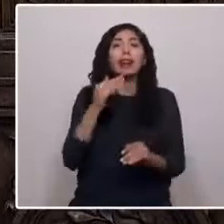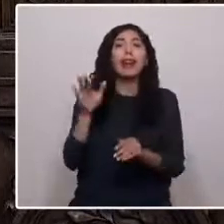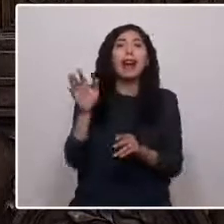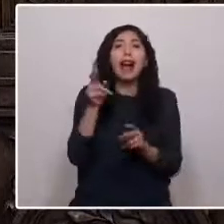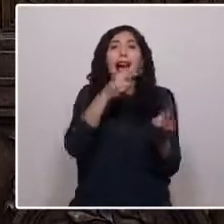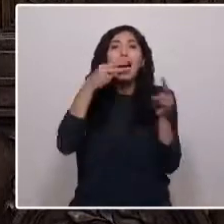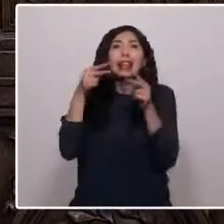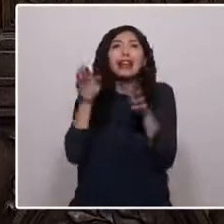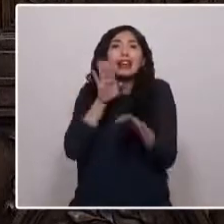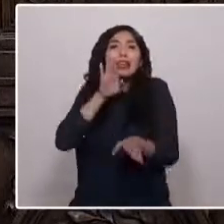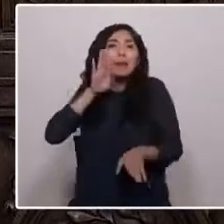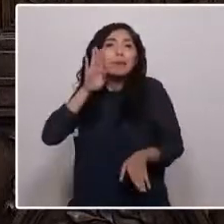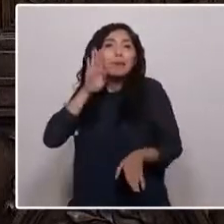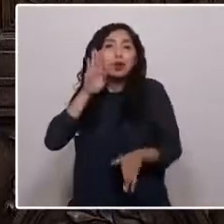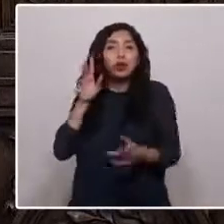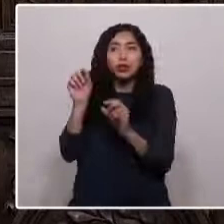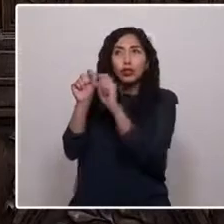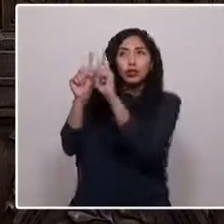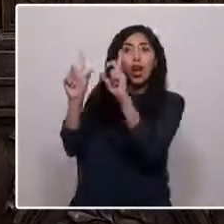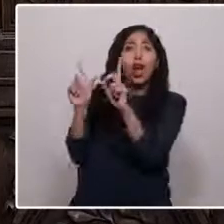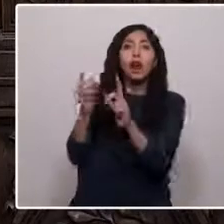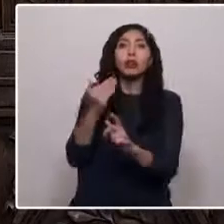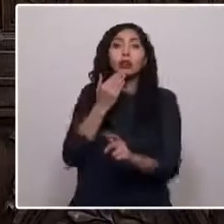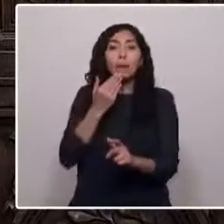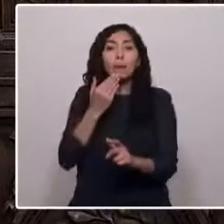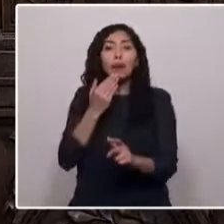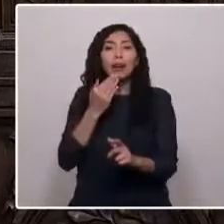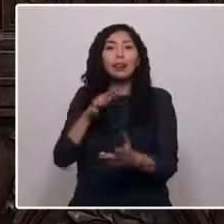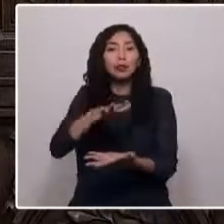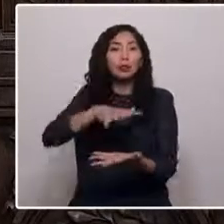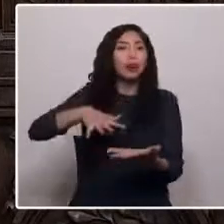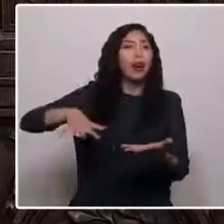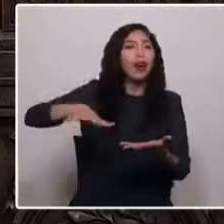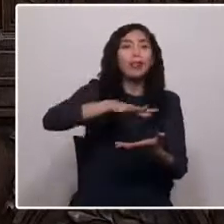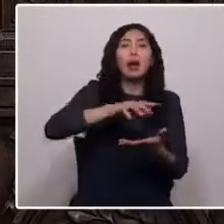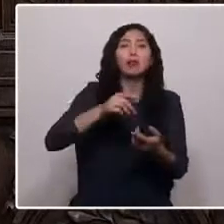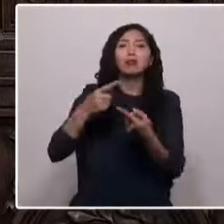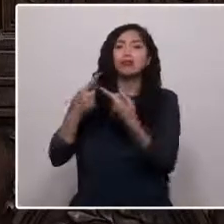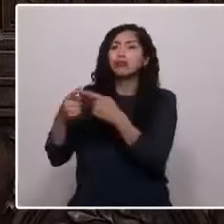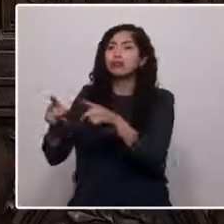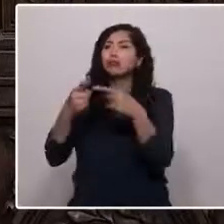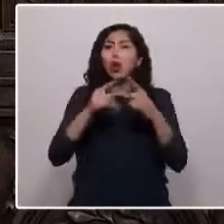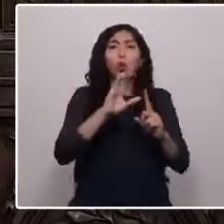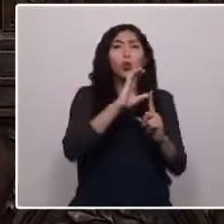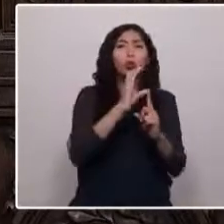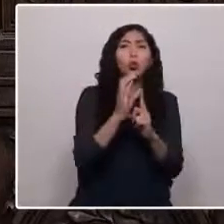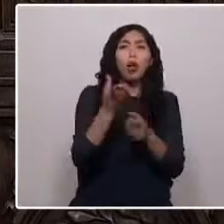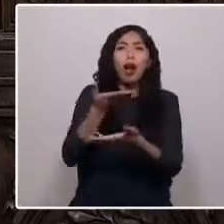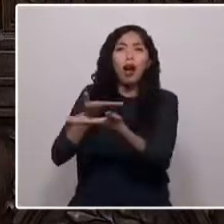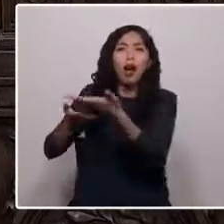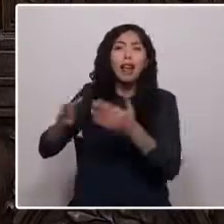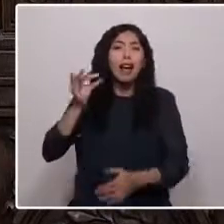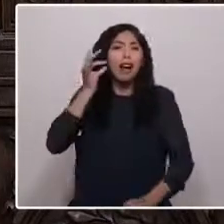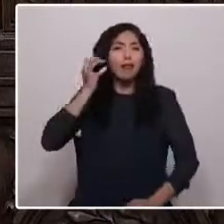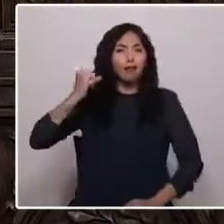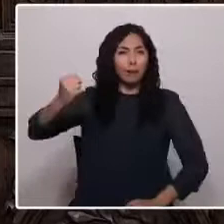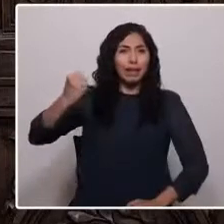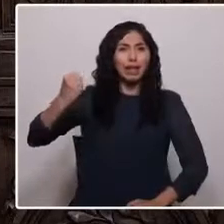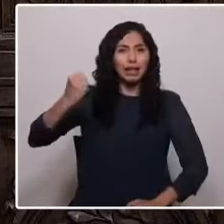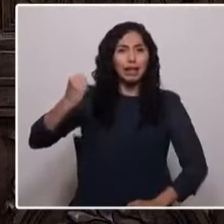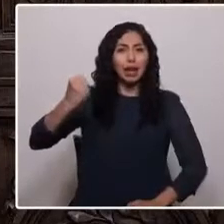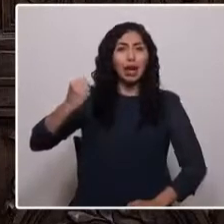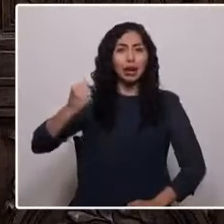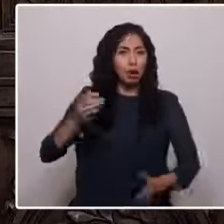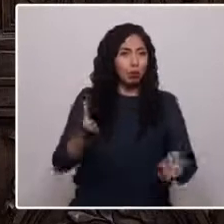Estoy por el derecho a la ciudad sana, saludable, poética, multicultural, feminista, donde formemos y alimentemos ciudadanos y